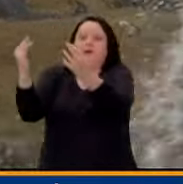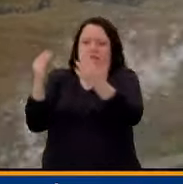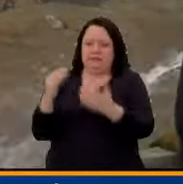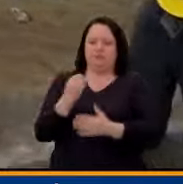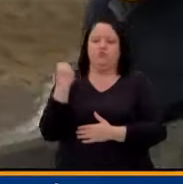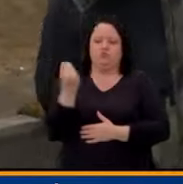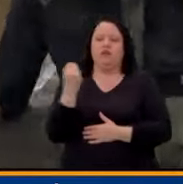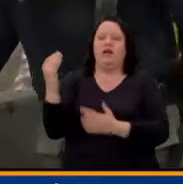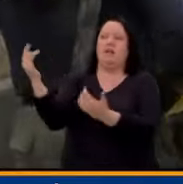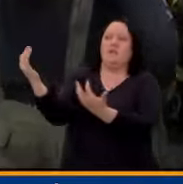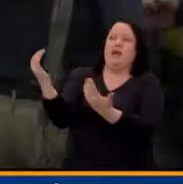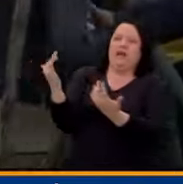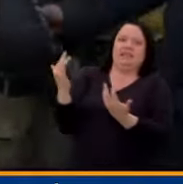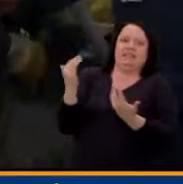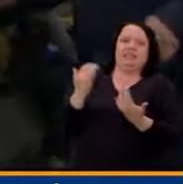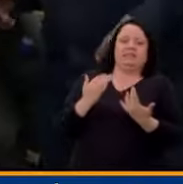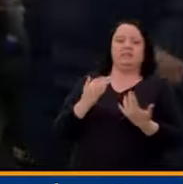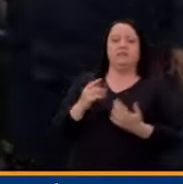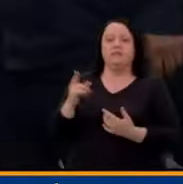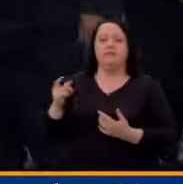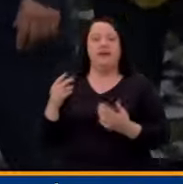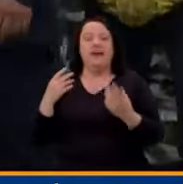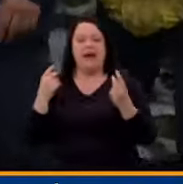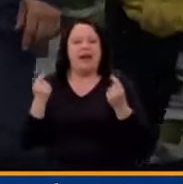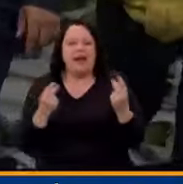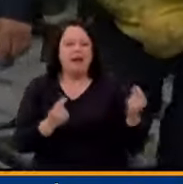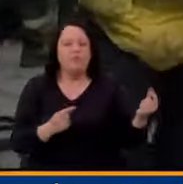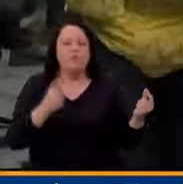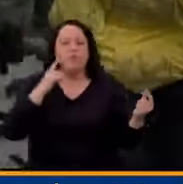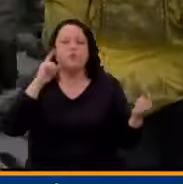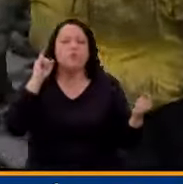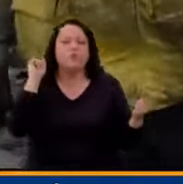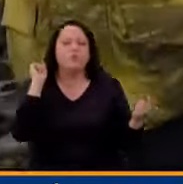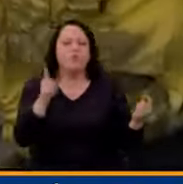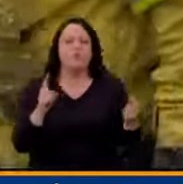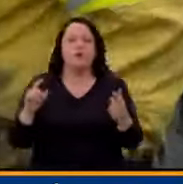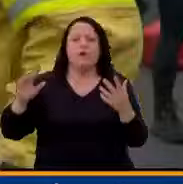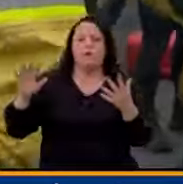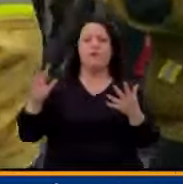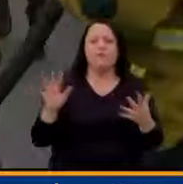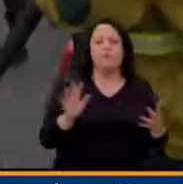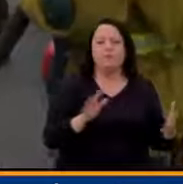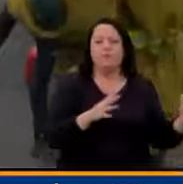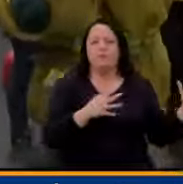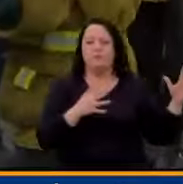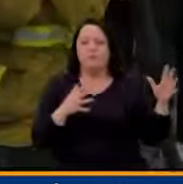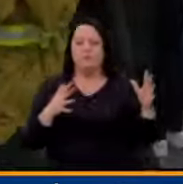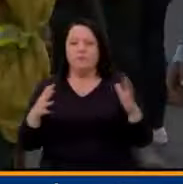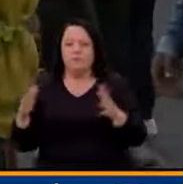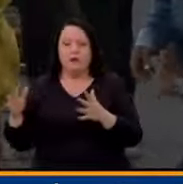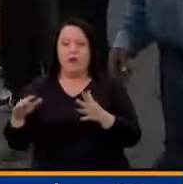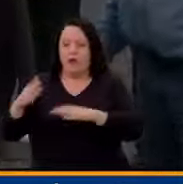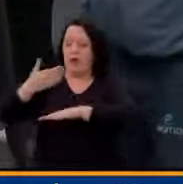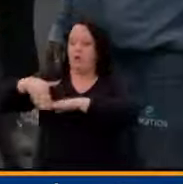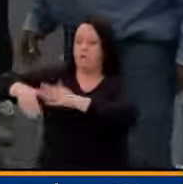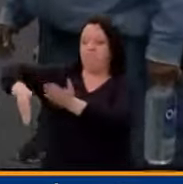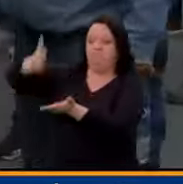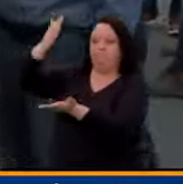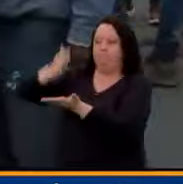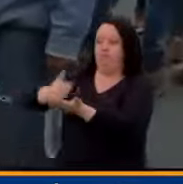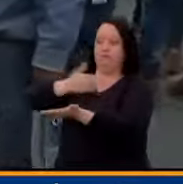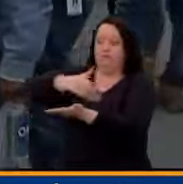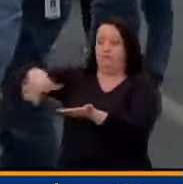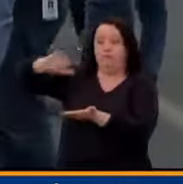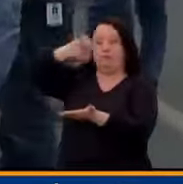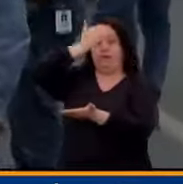Cundinamarca. Las llamas van más rápido por cuenta del viento, se cerró incluso esta carretera que es una vía principal.